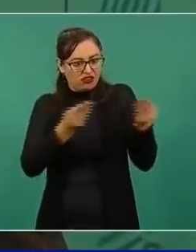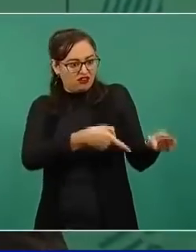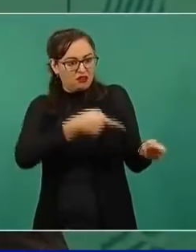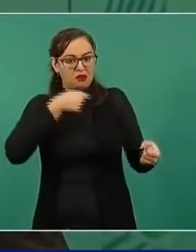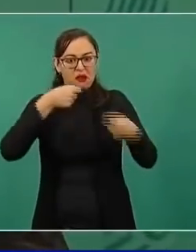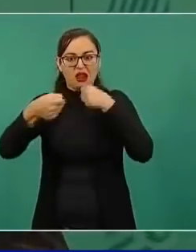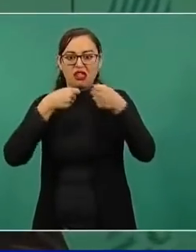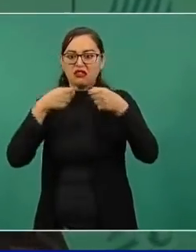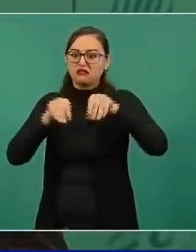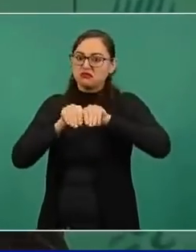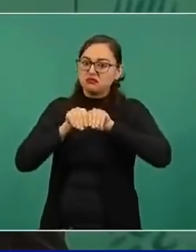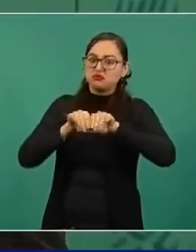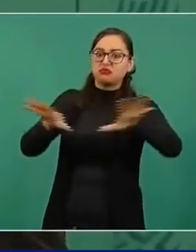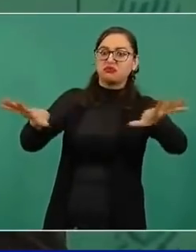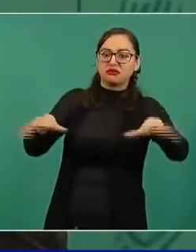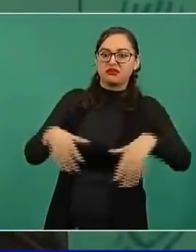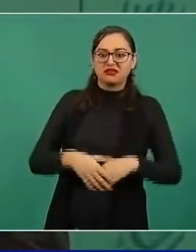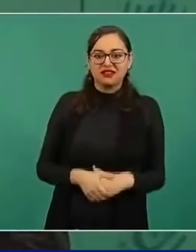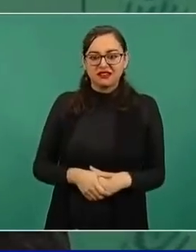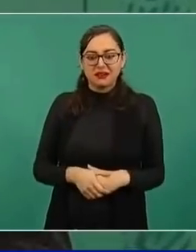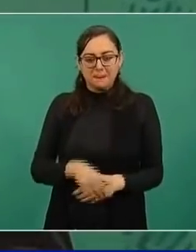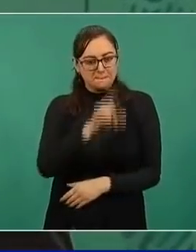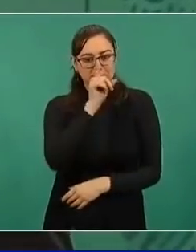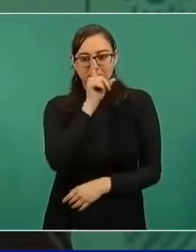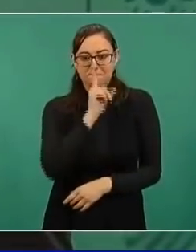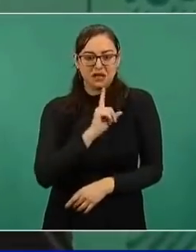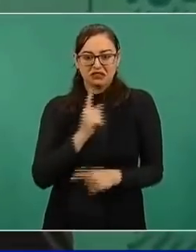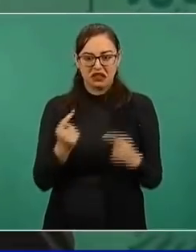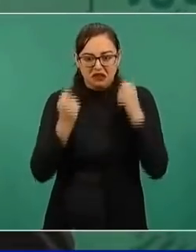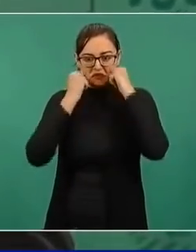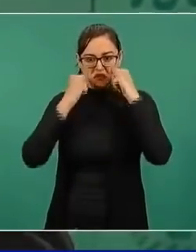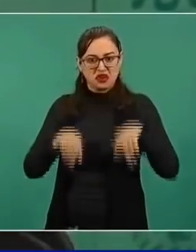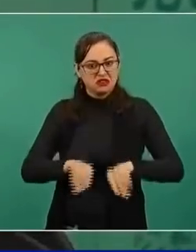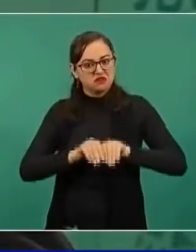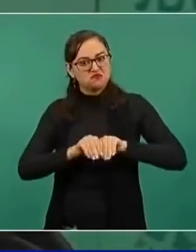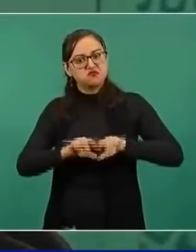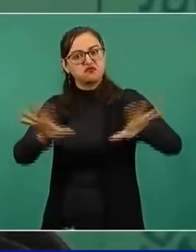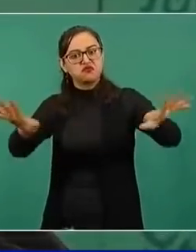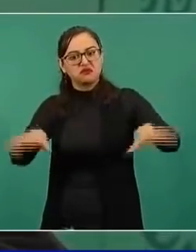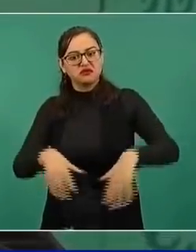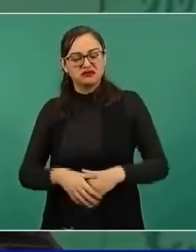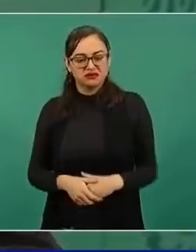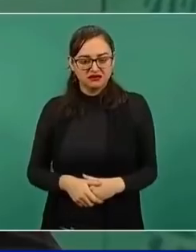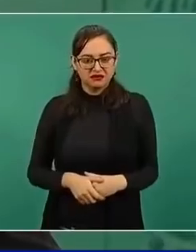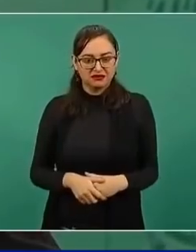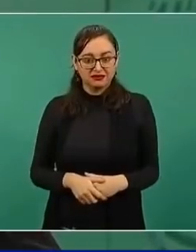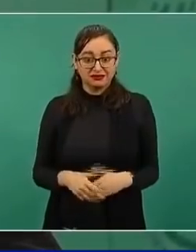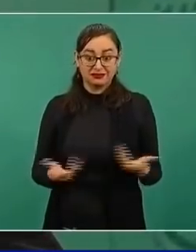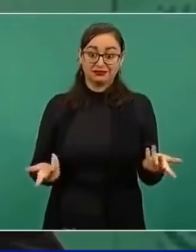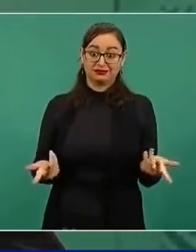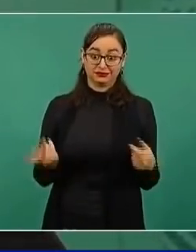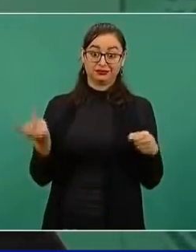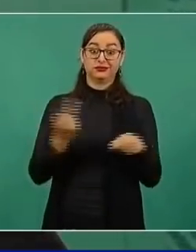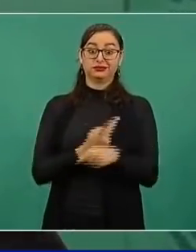periodismo, que es la calumnia cuando no mancha tizna. Entonces,